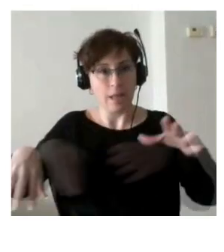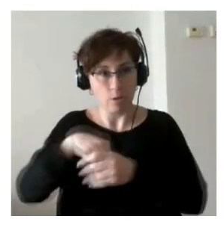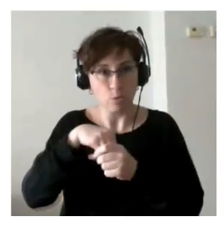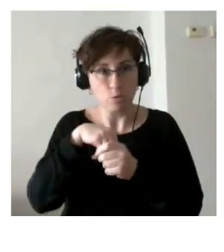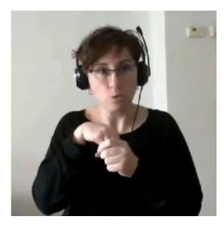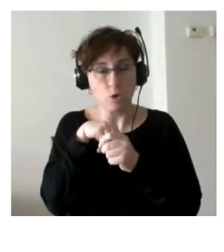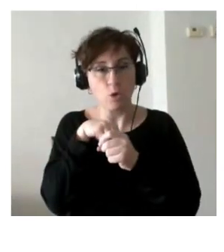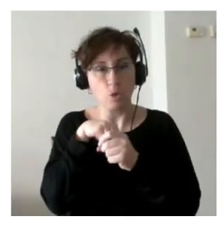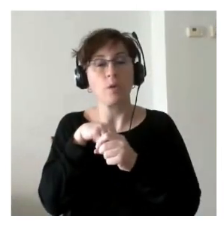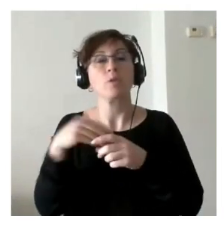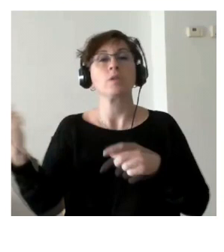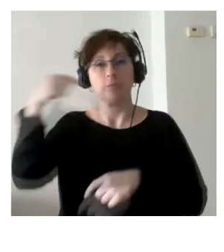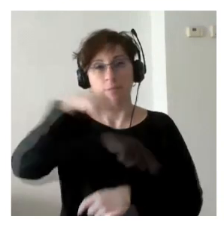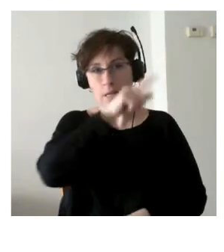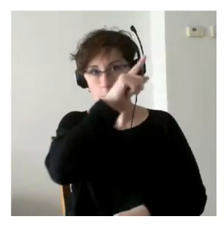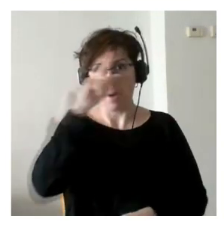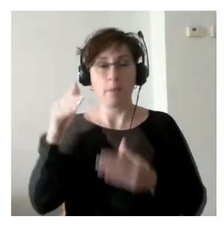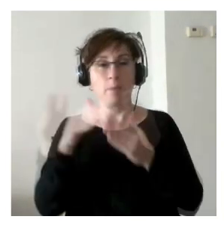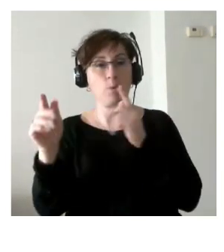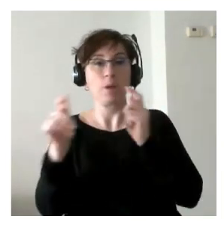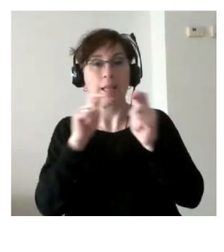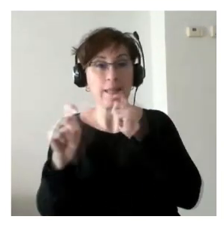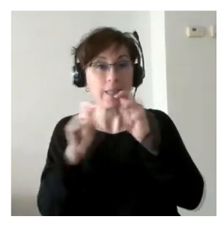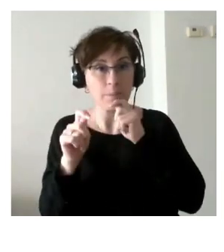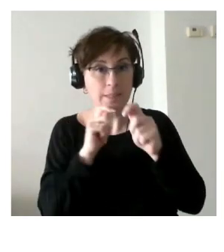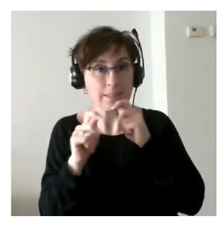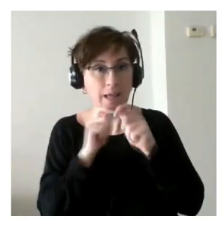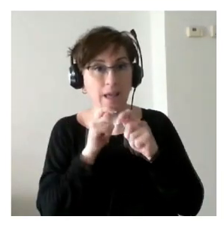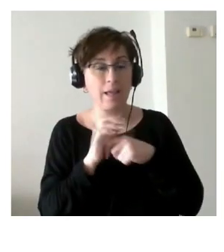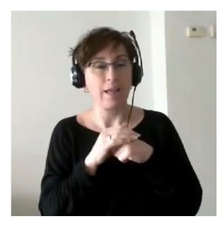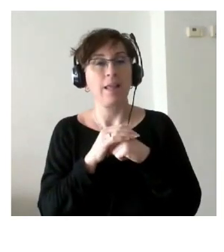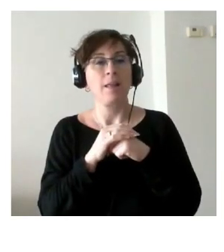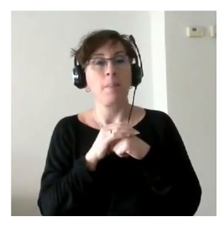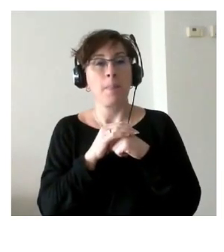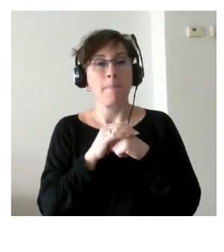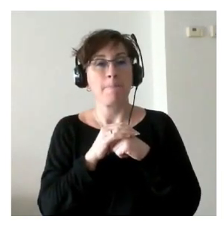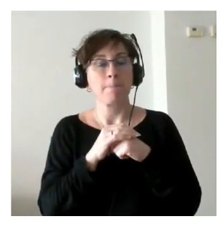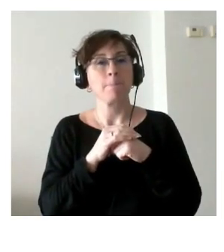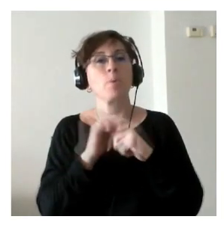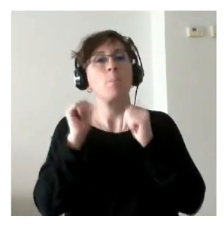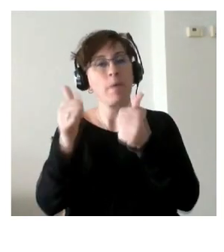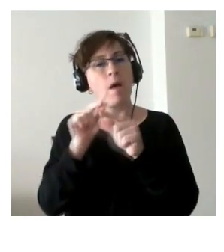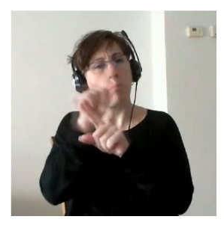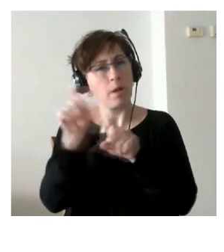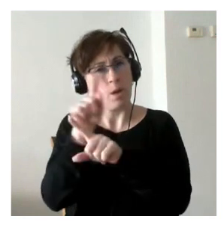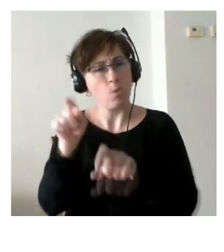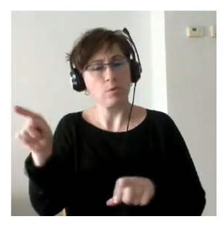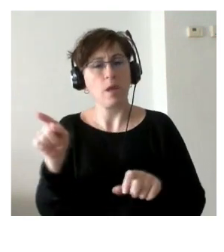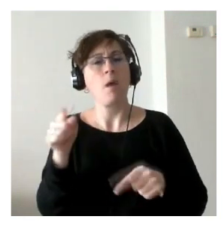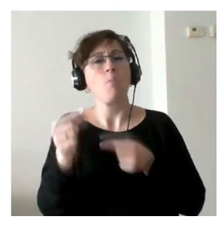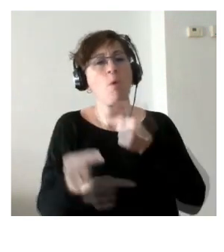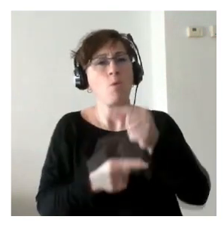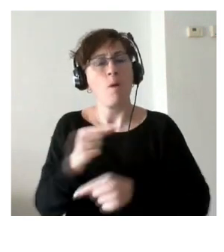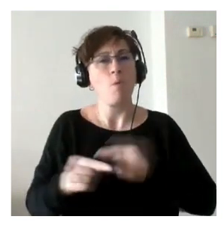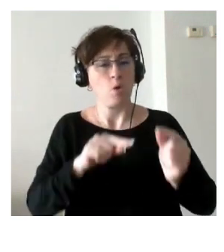primera entrevista en la que ahí a le empezaron a preguntar hacerle sentir persona y a partir de ahí pues le